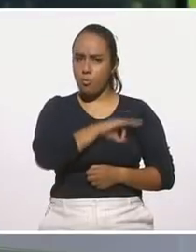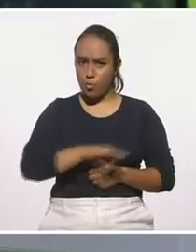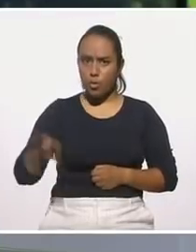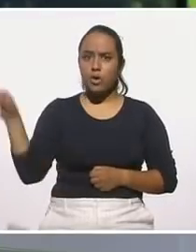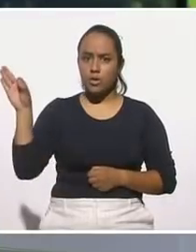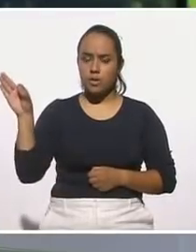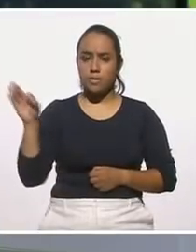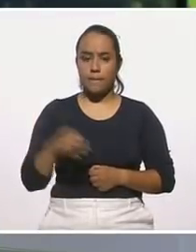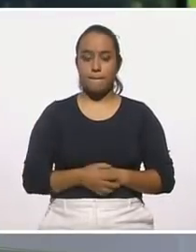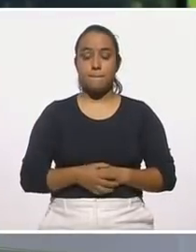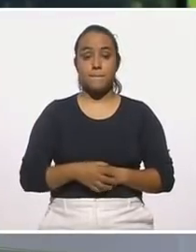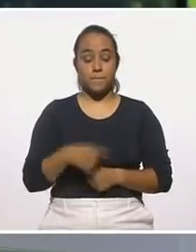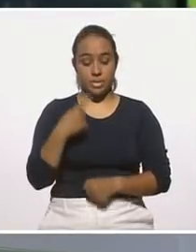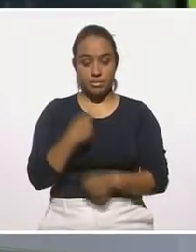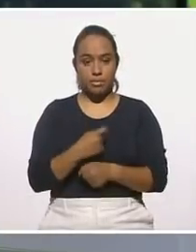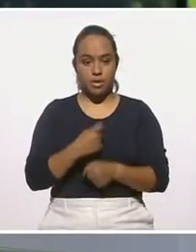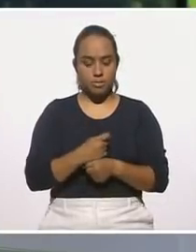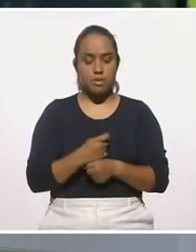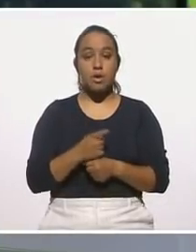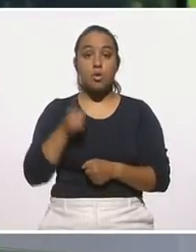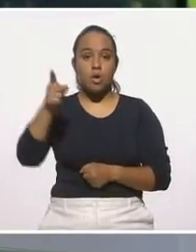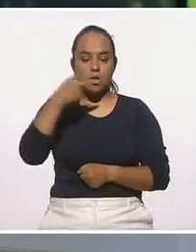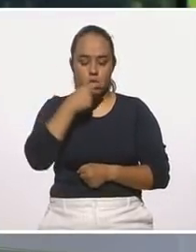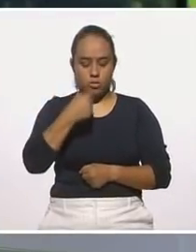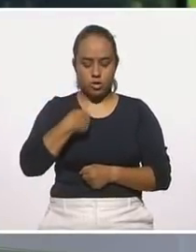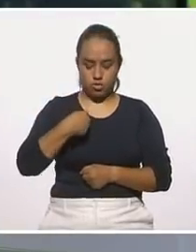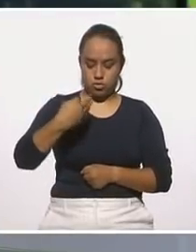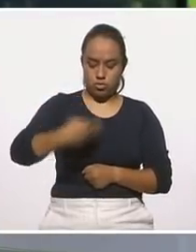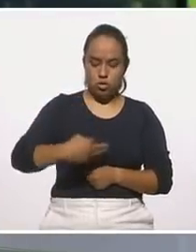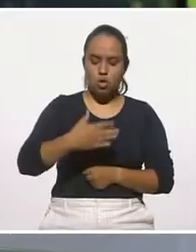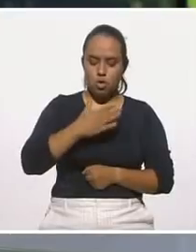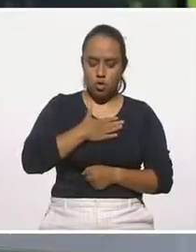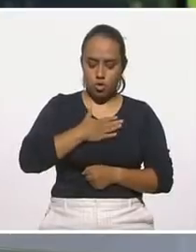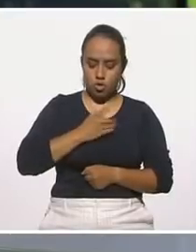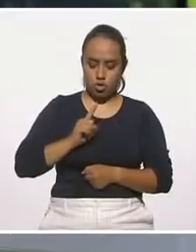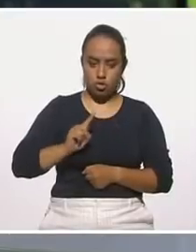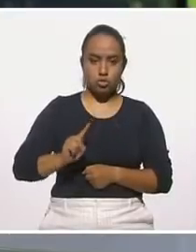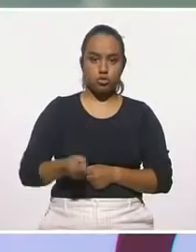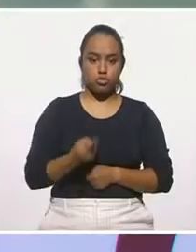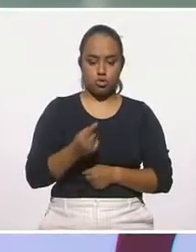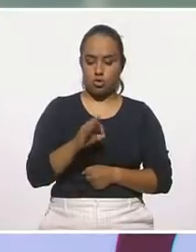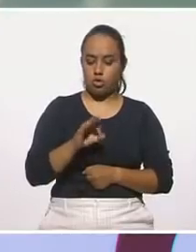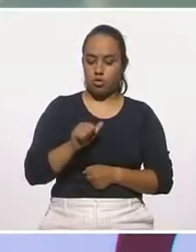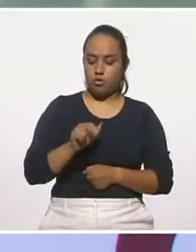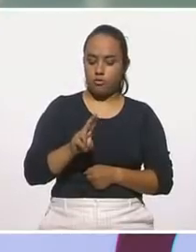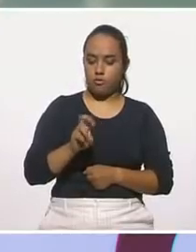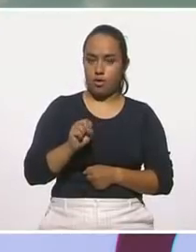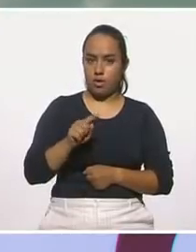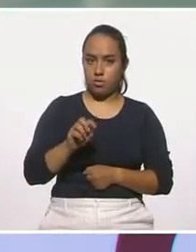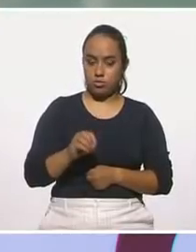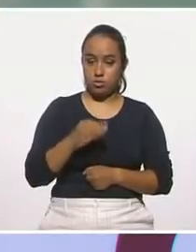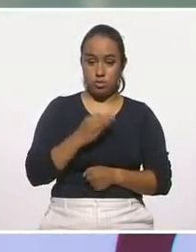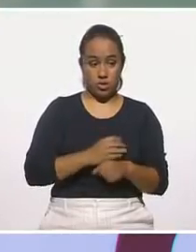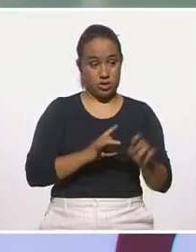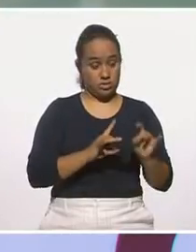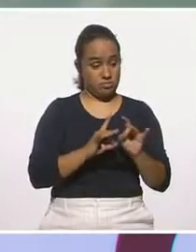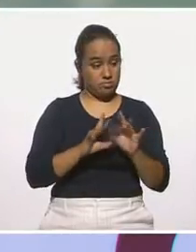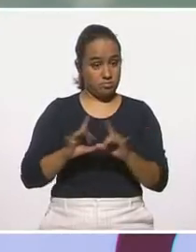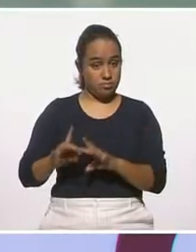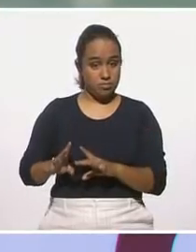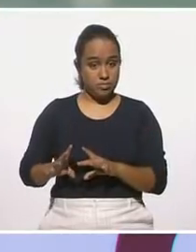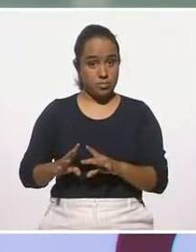él no, primero que nada se reconoce, ¿no? Yo soy, dice, yo soy este Fausto que, ante esta adversidad,